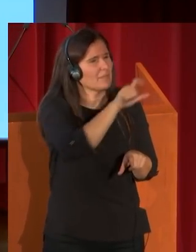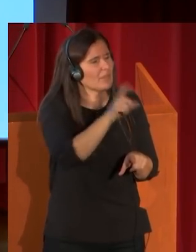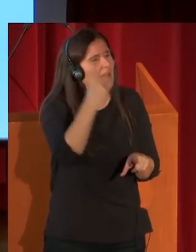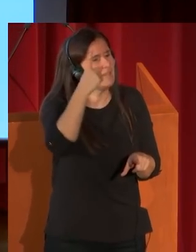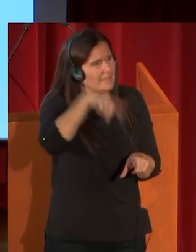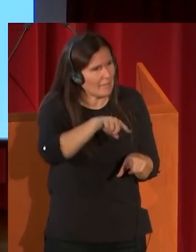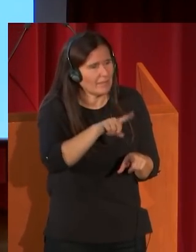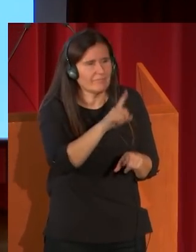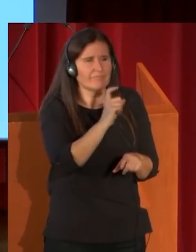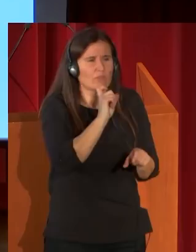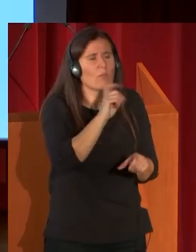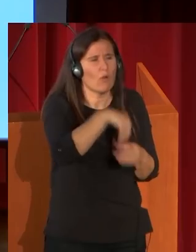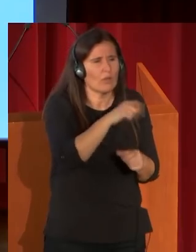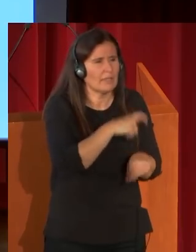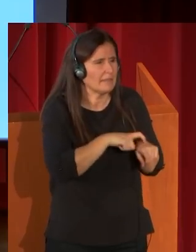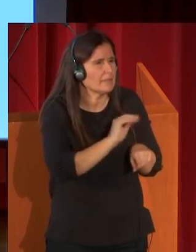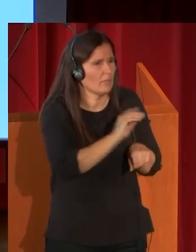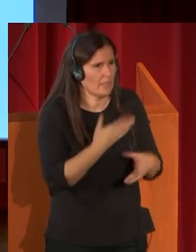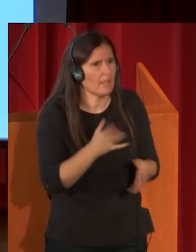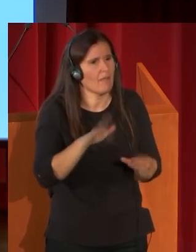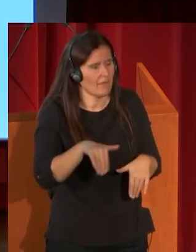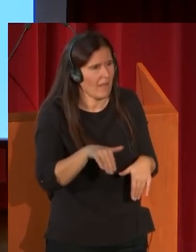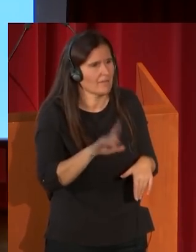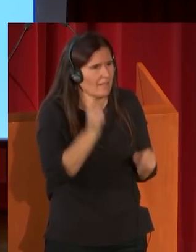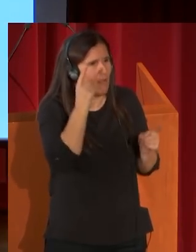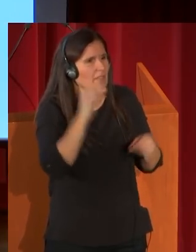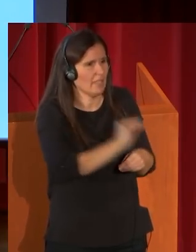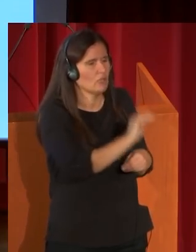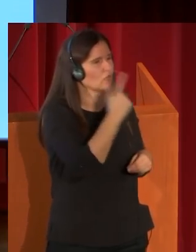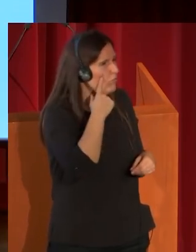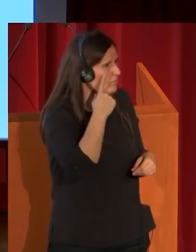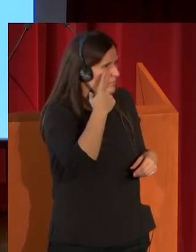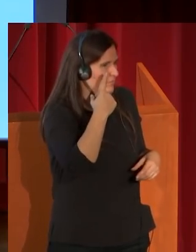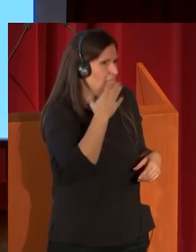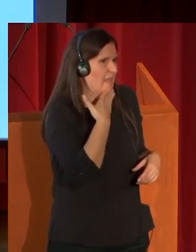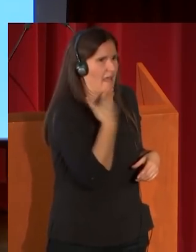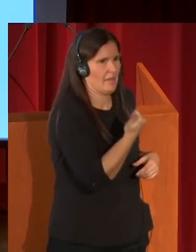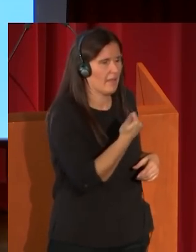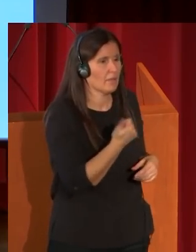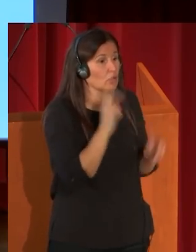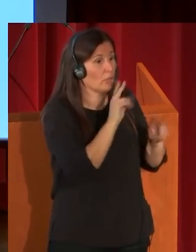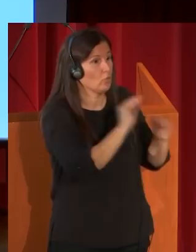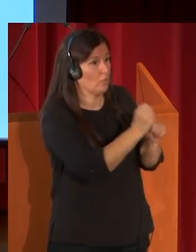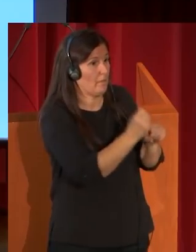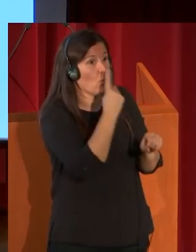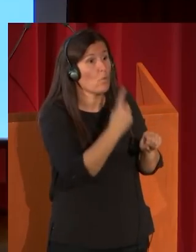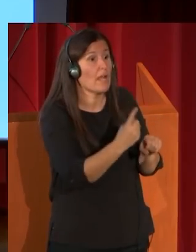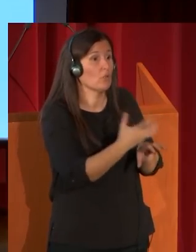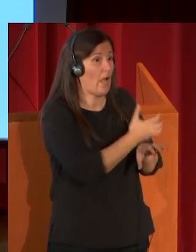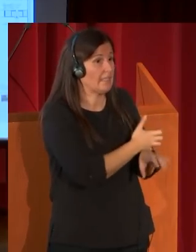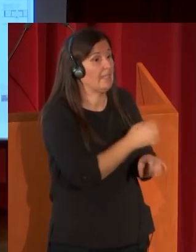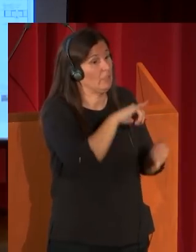adivinar completamente la genialidad de Fortuny cuando vio sus trabajos un año antes incluso de